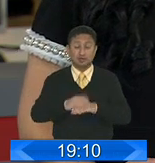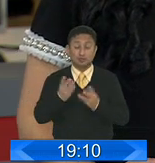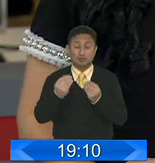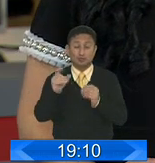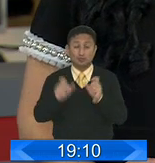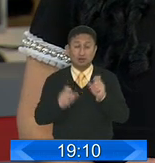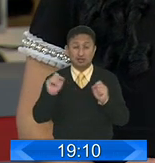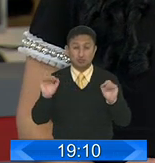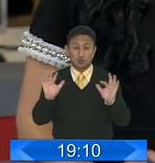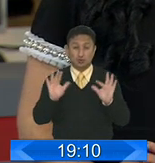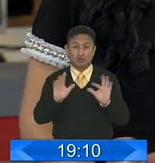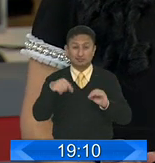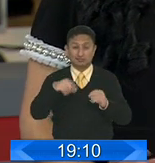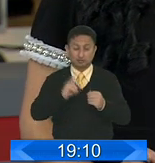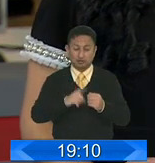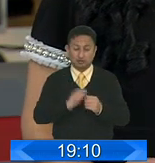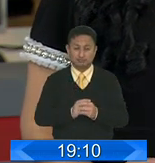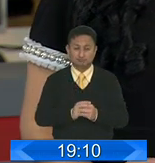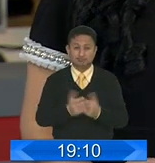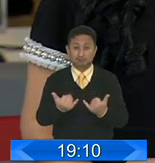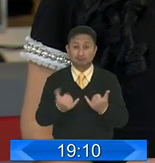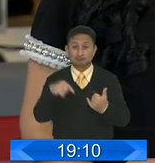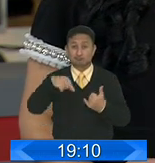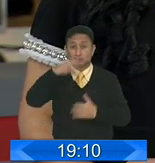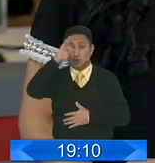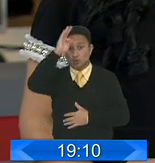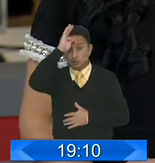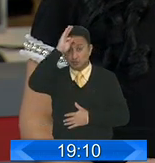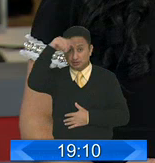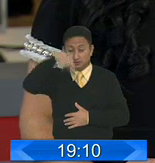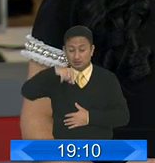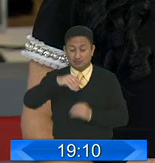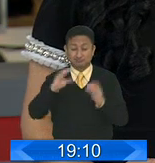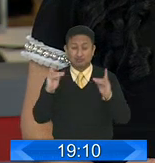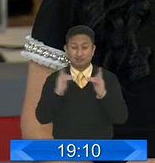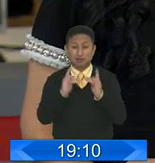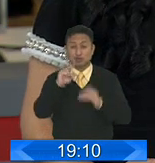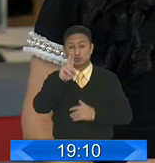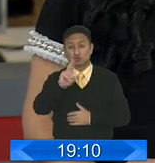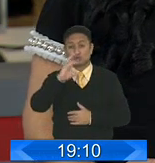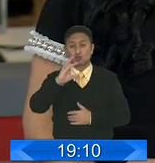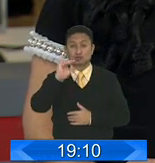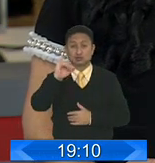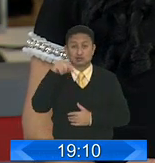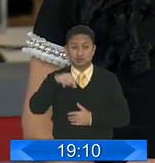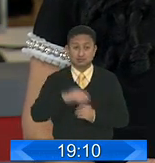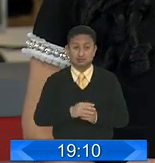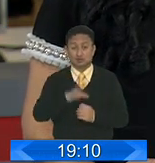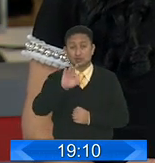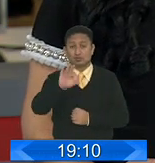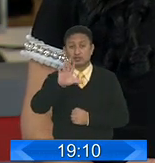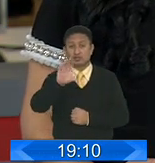Hasta el momento la capacidad hospitalaria de camas UCI se mantiene sobre el 95%.